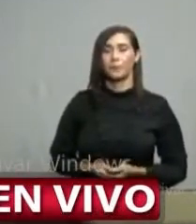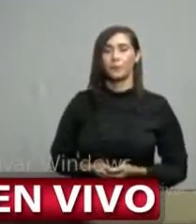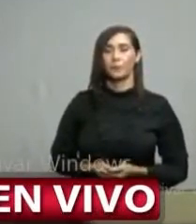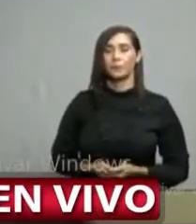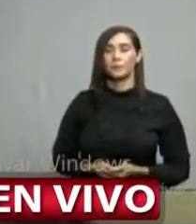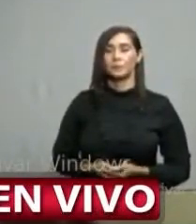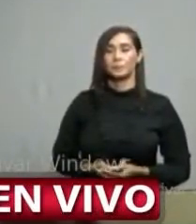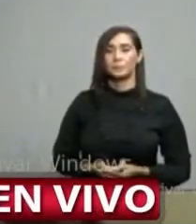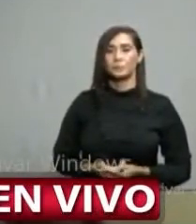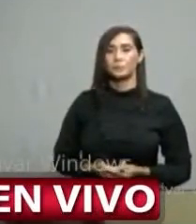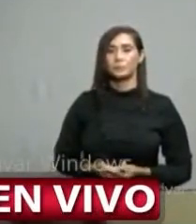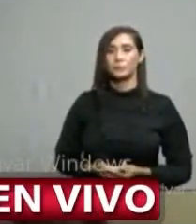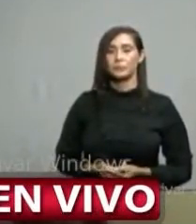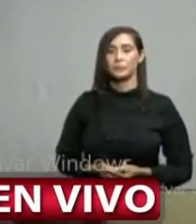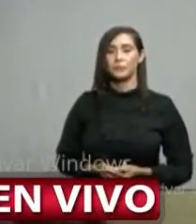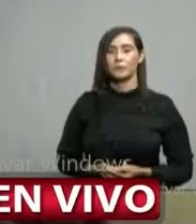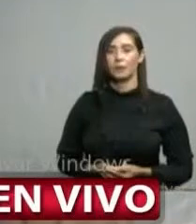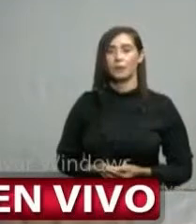pregunta. Gracias.